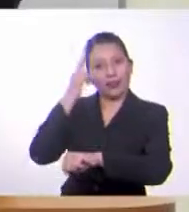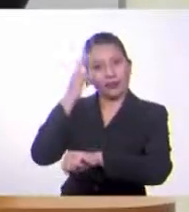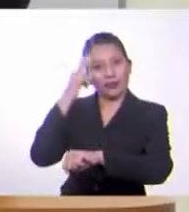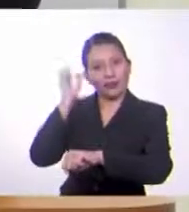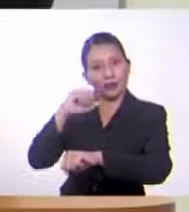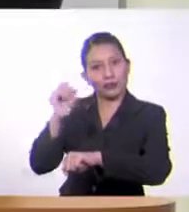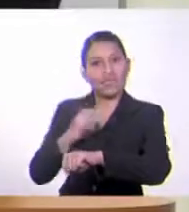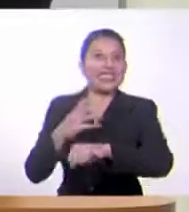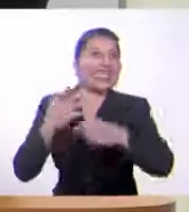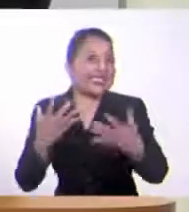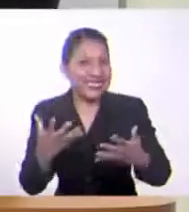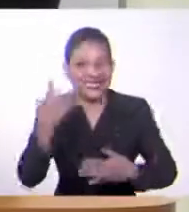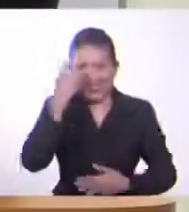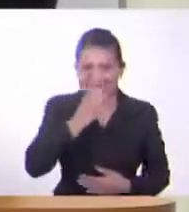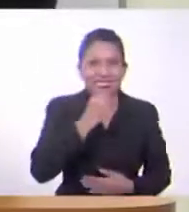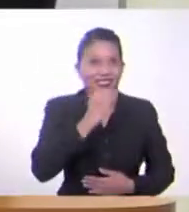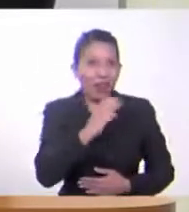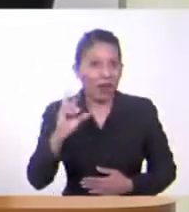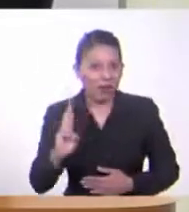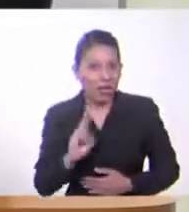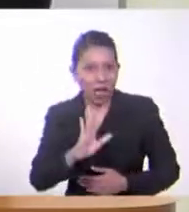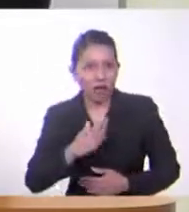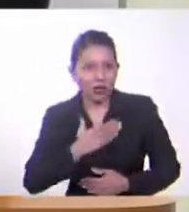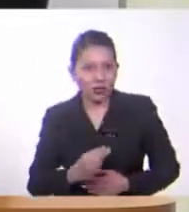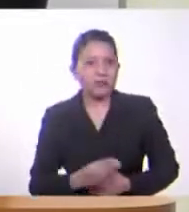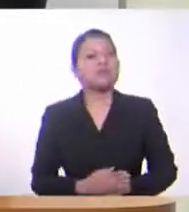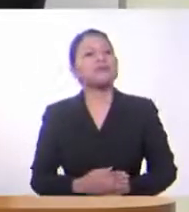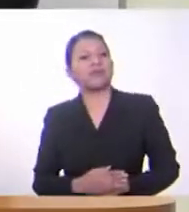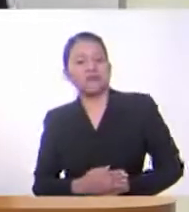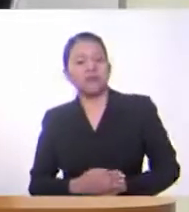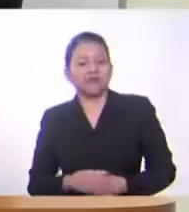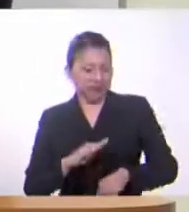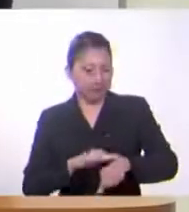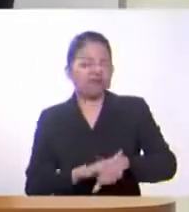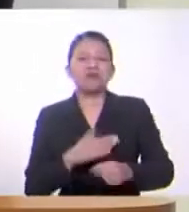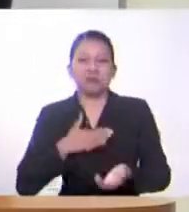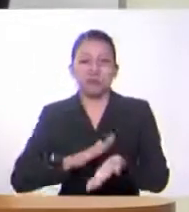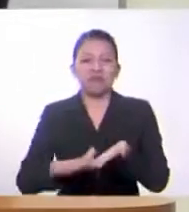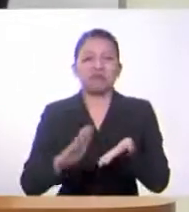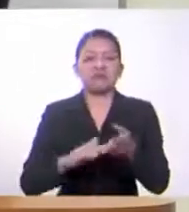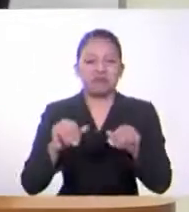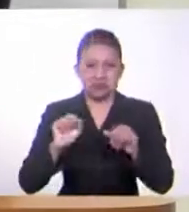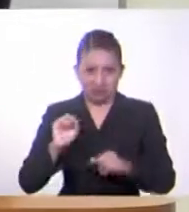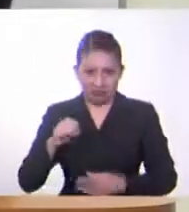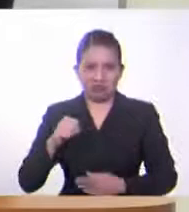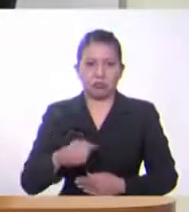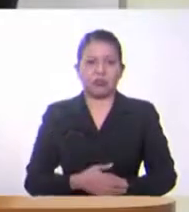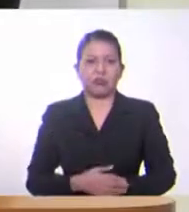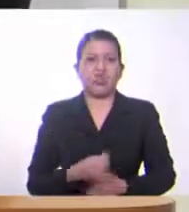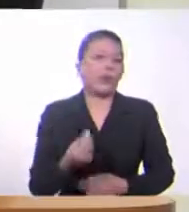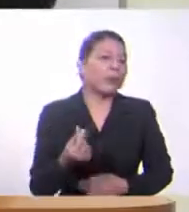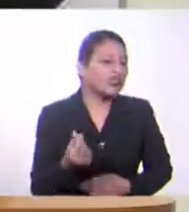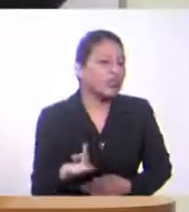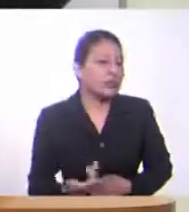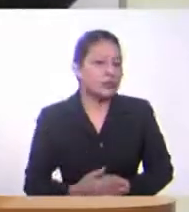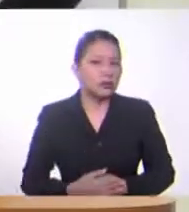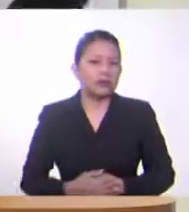Es que me han dicho que así son los costarricenses también. Pues mire, me lo quedo. ¿Se lo queda? ¿Y qué precio tiene?